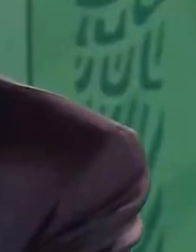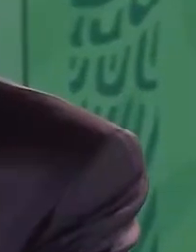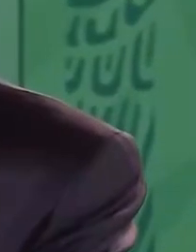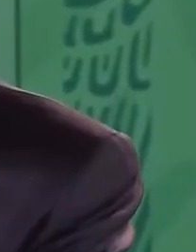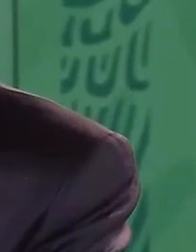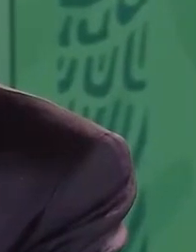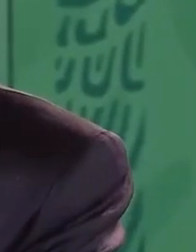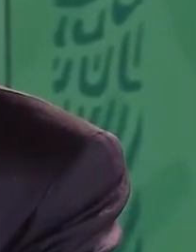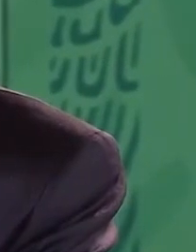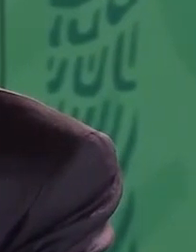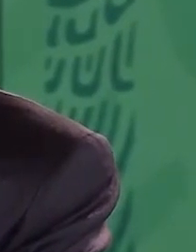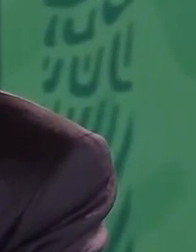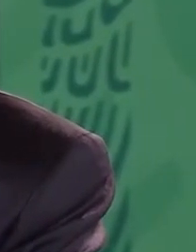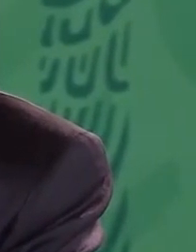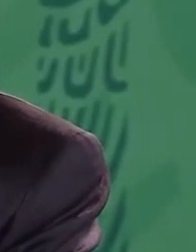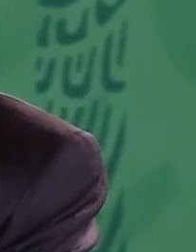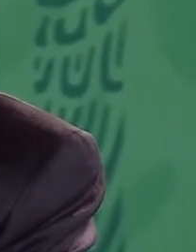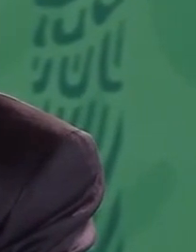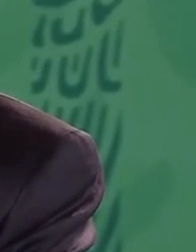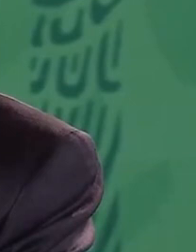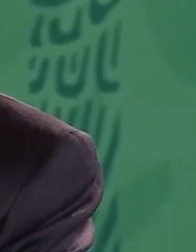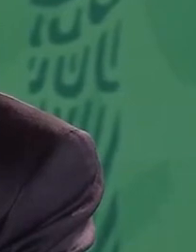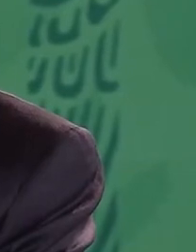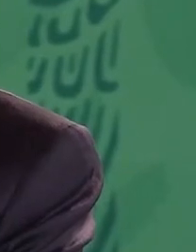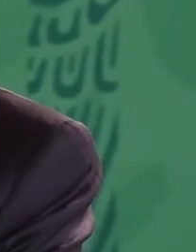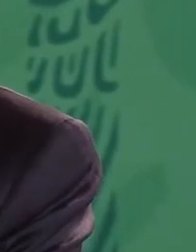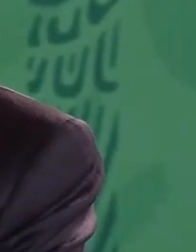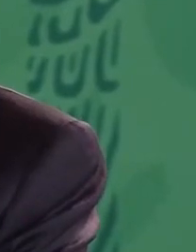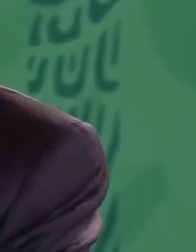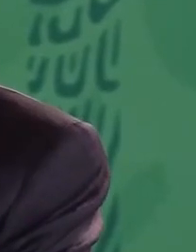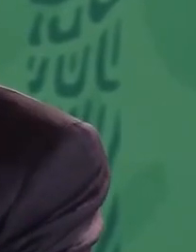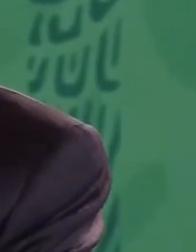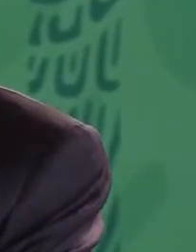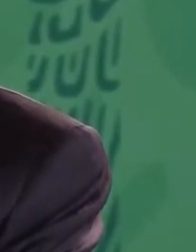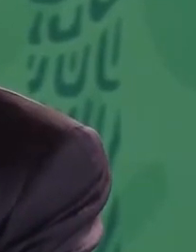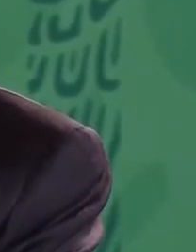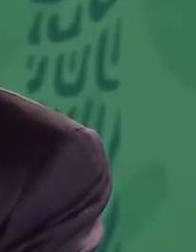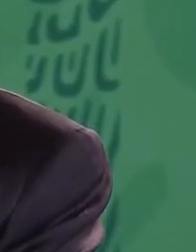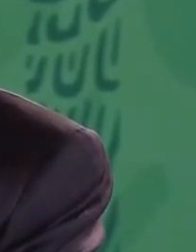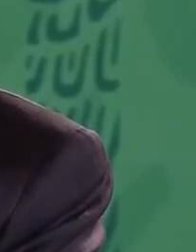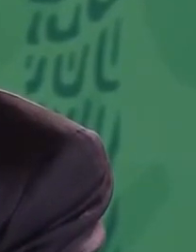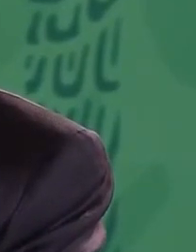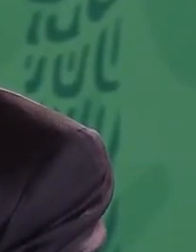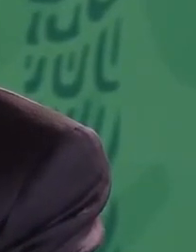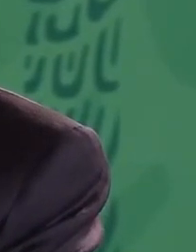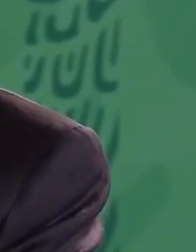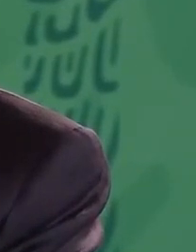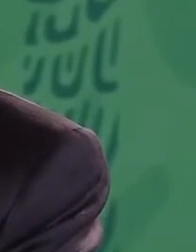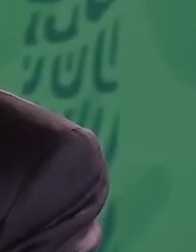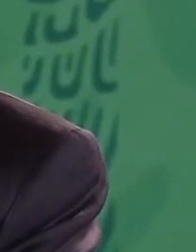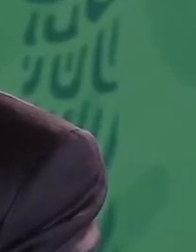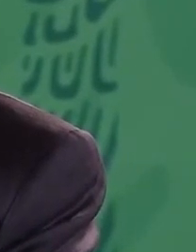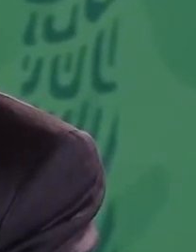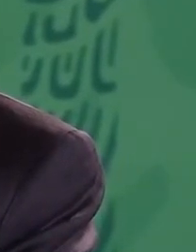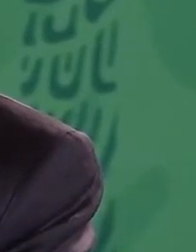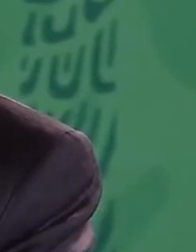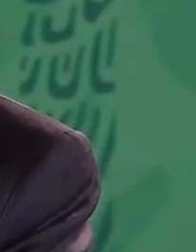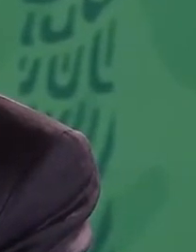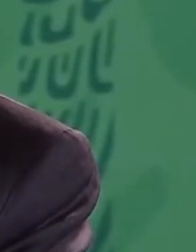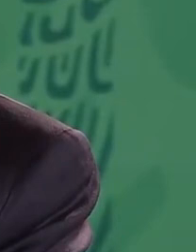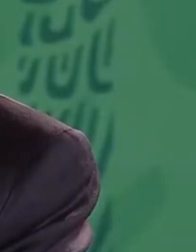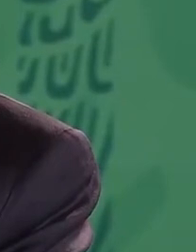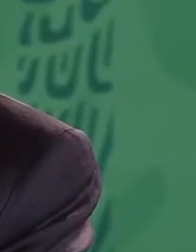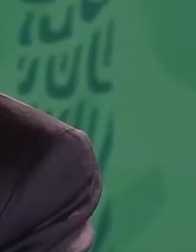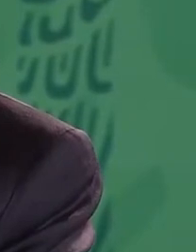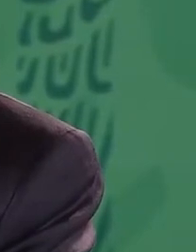Presidente Trump, desde luego el presidente Biden, todos los servidores públicos,